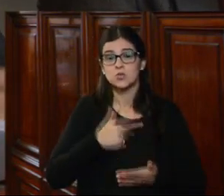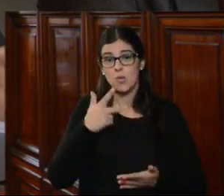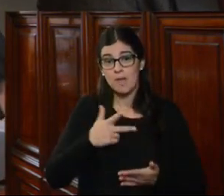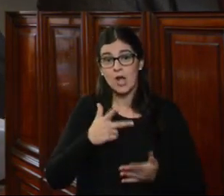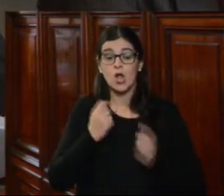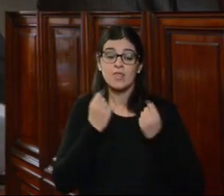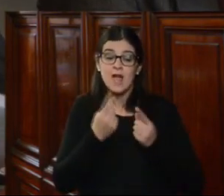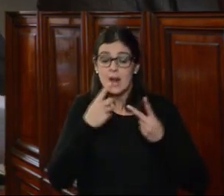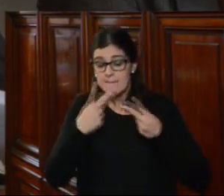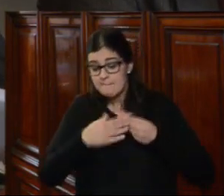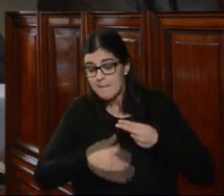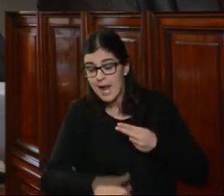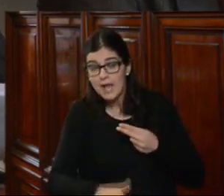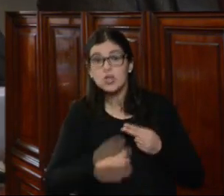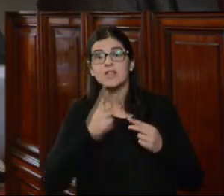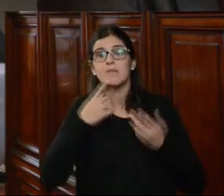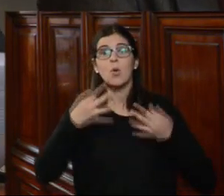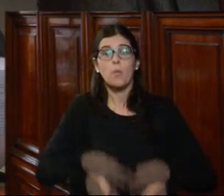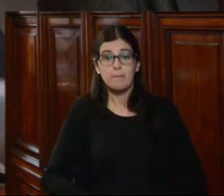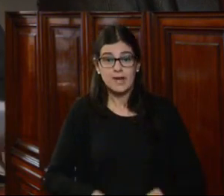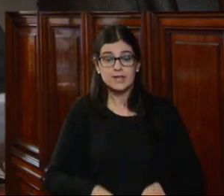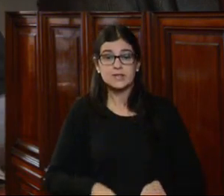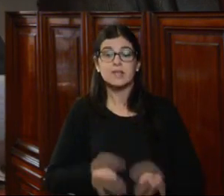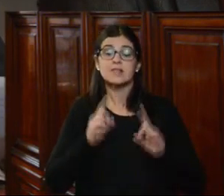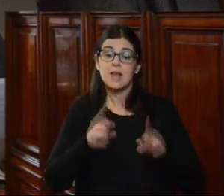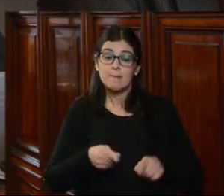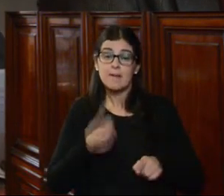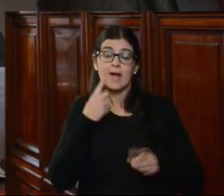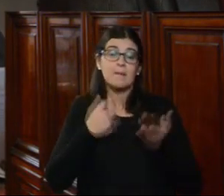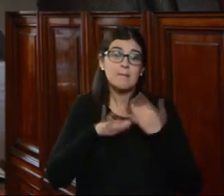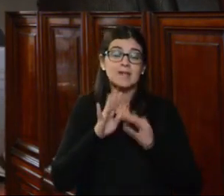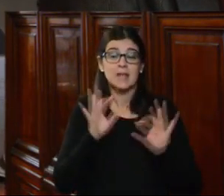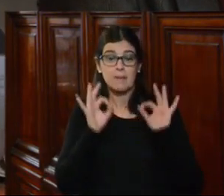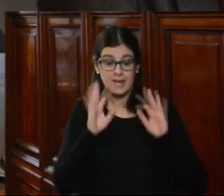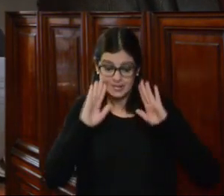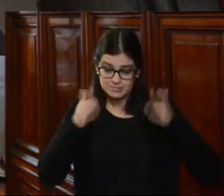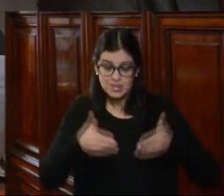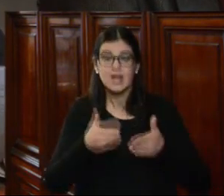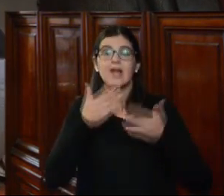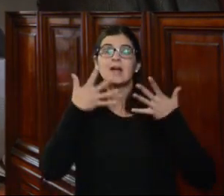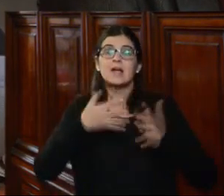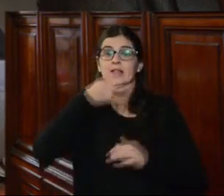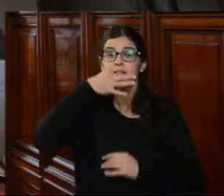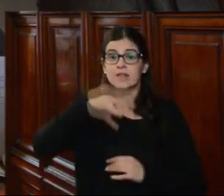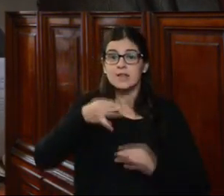establecer el plazo en el cual deben ser cumplidas y, subrayo especialmente, sugerir